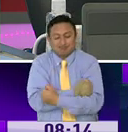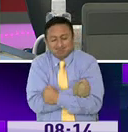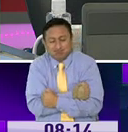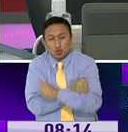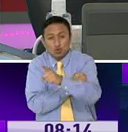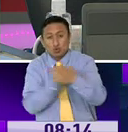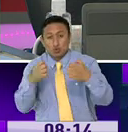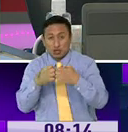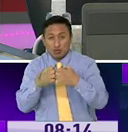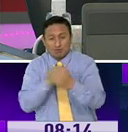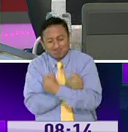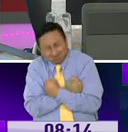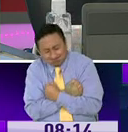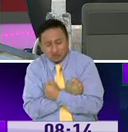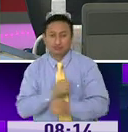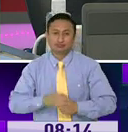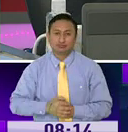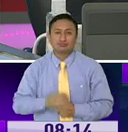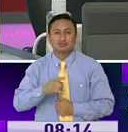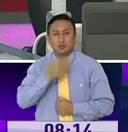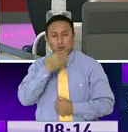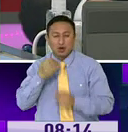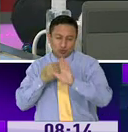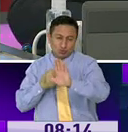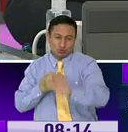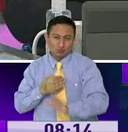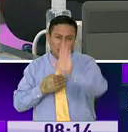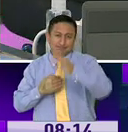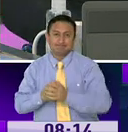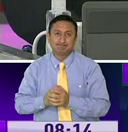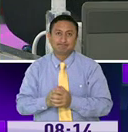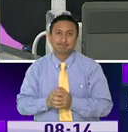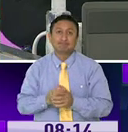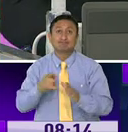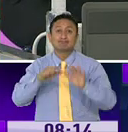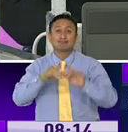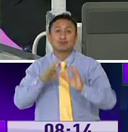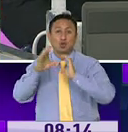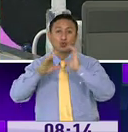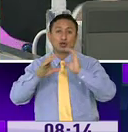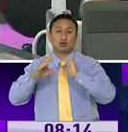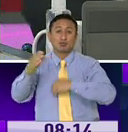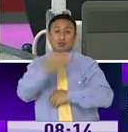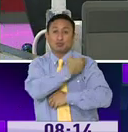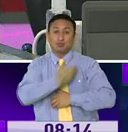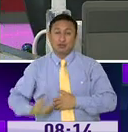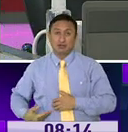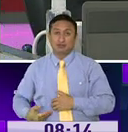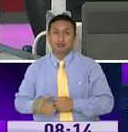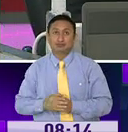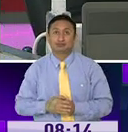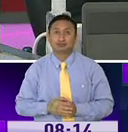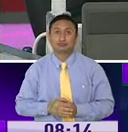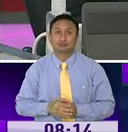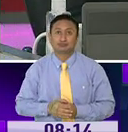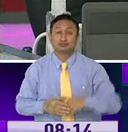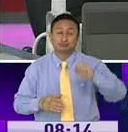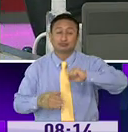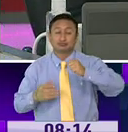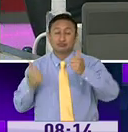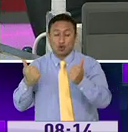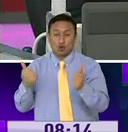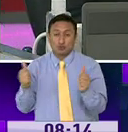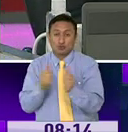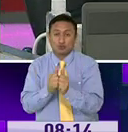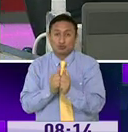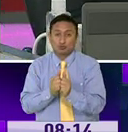su equipo y claro, desearle pronta mejoría al señor Secretario General de Comunicación de la Presidencia, Gabriel Arroba, que nos ha acompañado